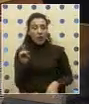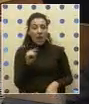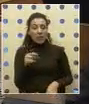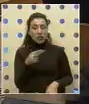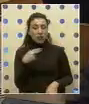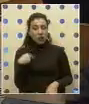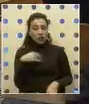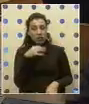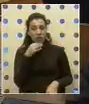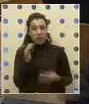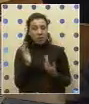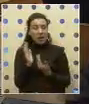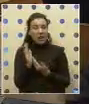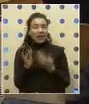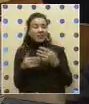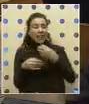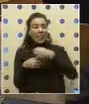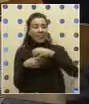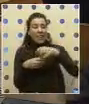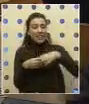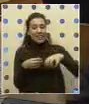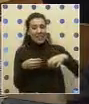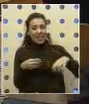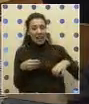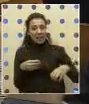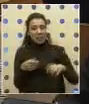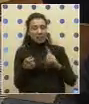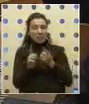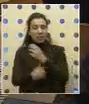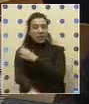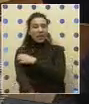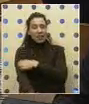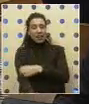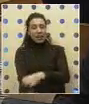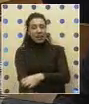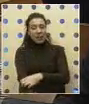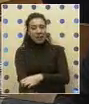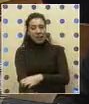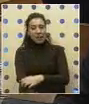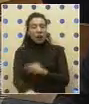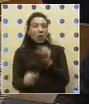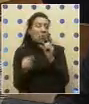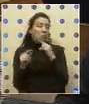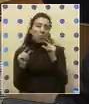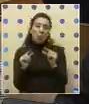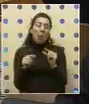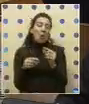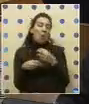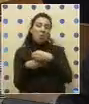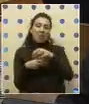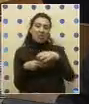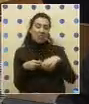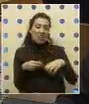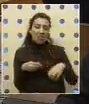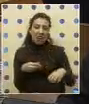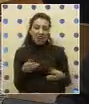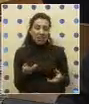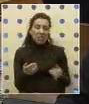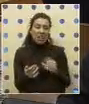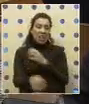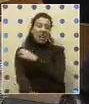decimos que con esto descentralizamos y regionalizamos. La verdad es que poco es lo que se descentraliza y poco es que se regionaliza